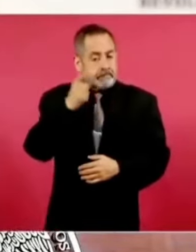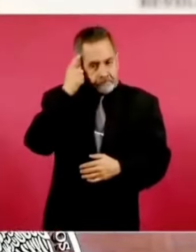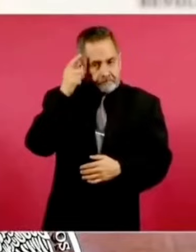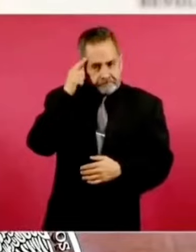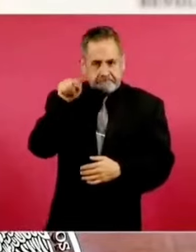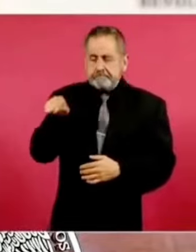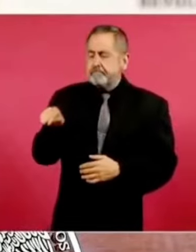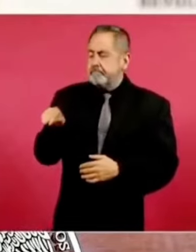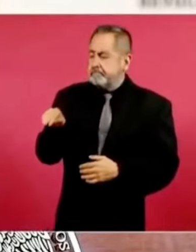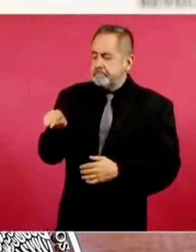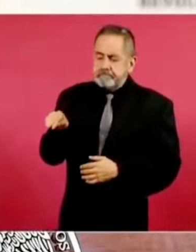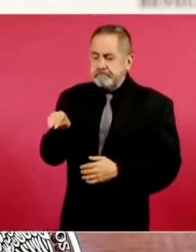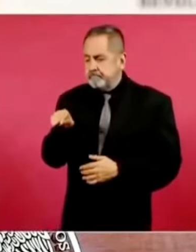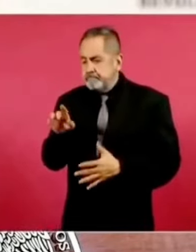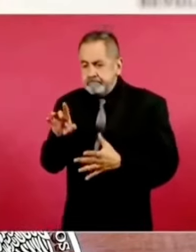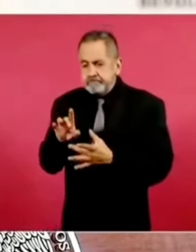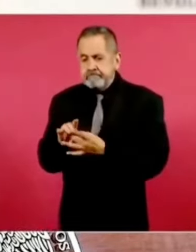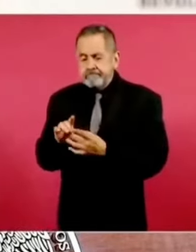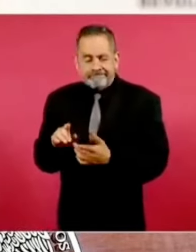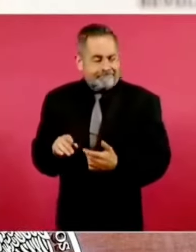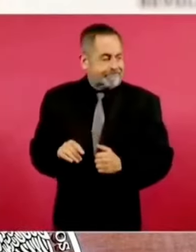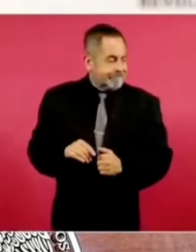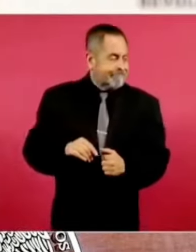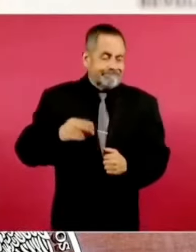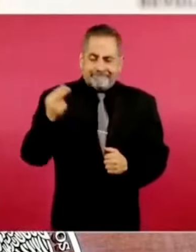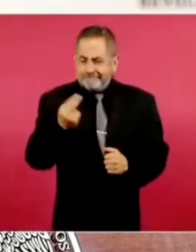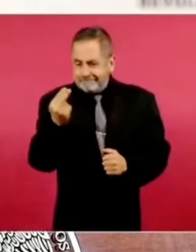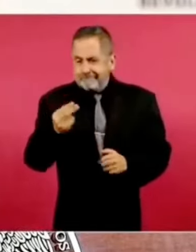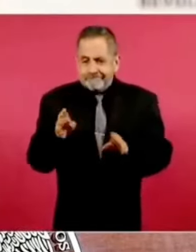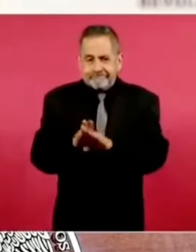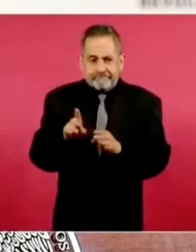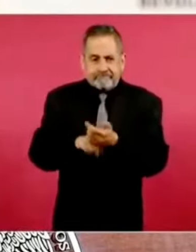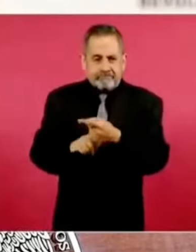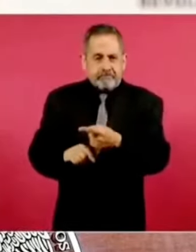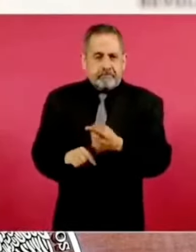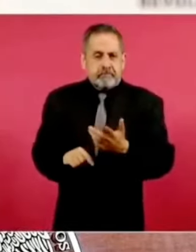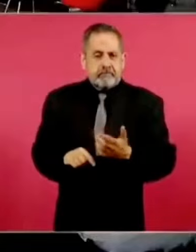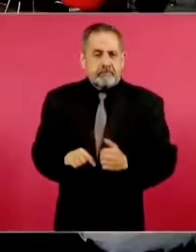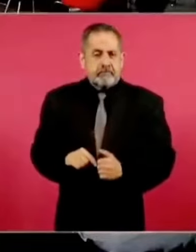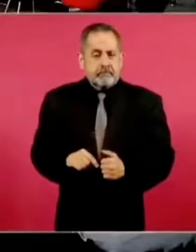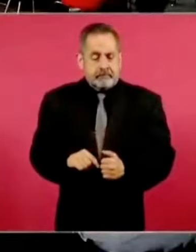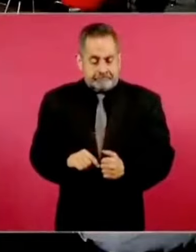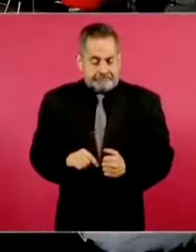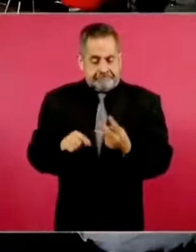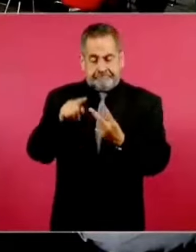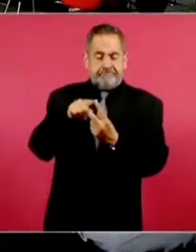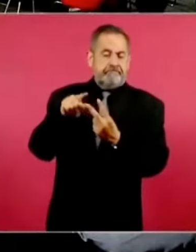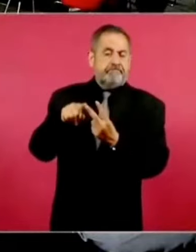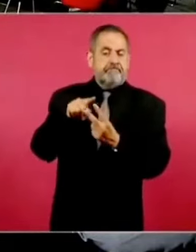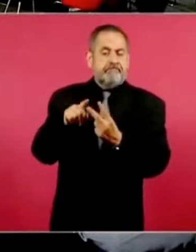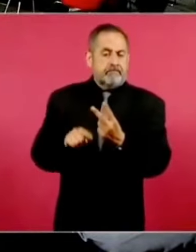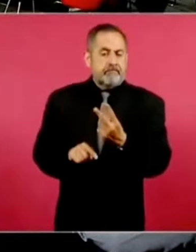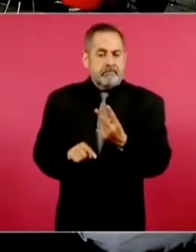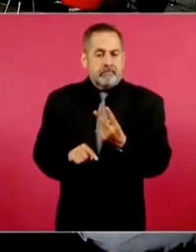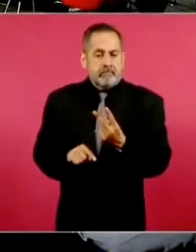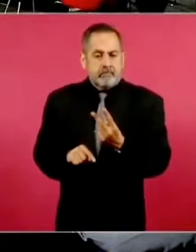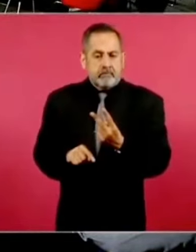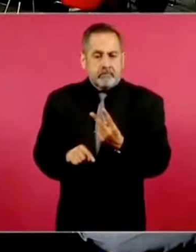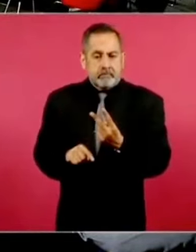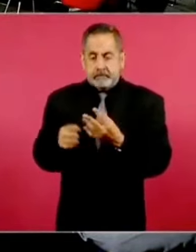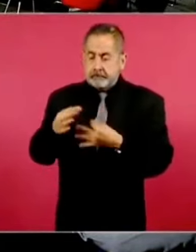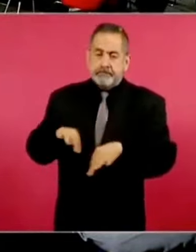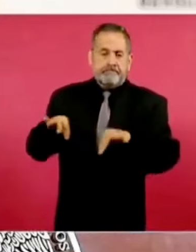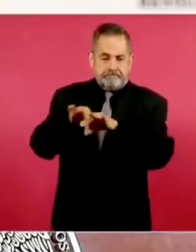cercanía requirió pasar, bueno, tuvo 12 episodios muy